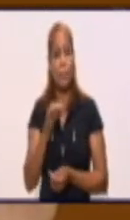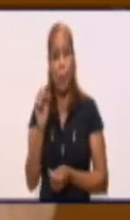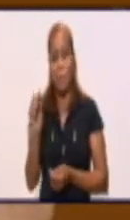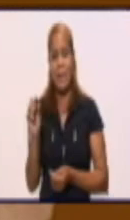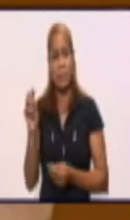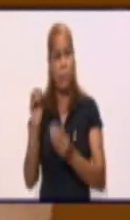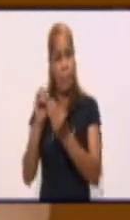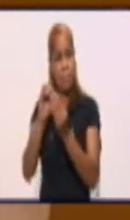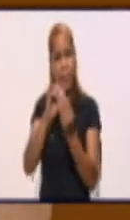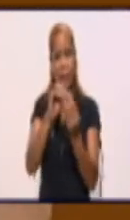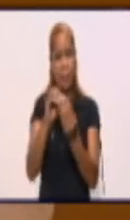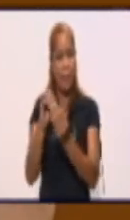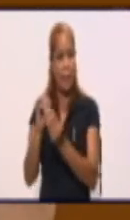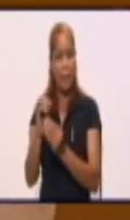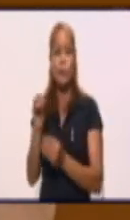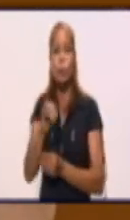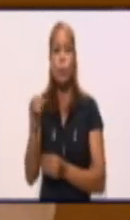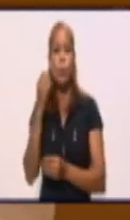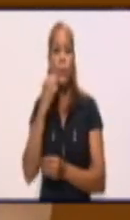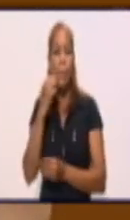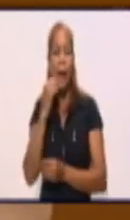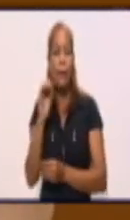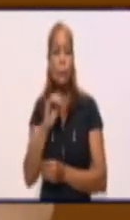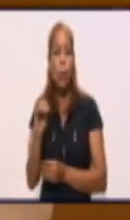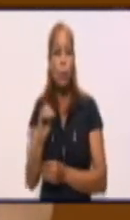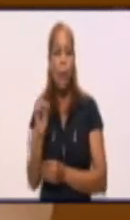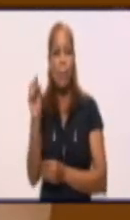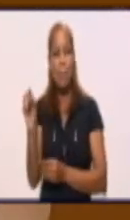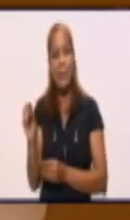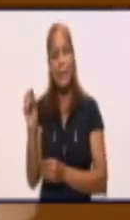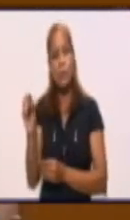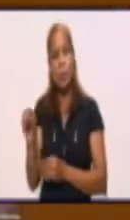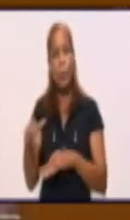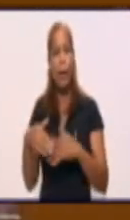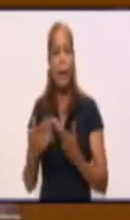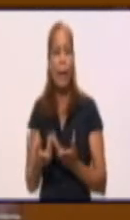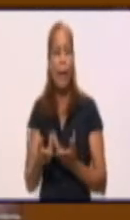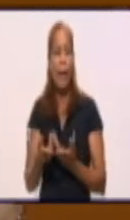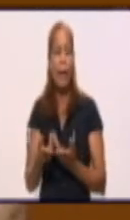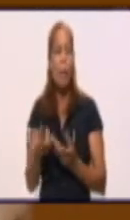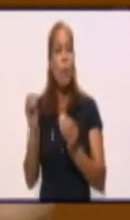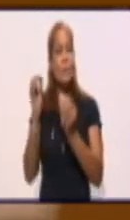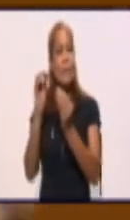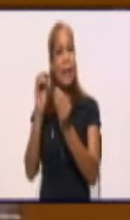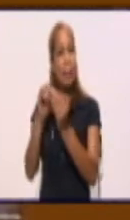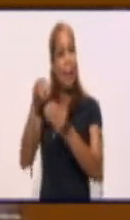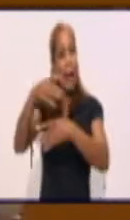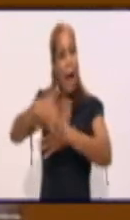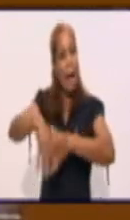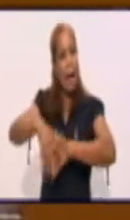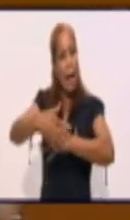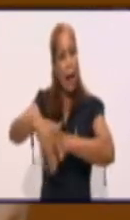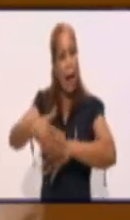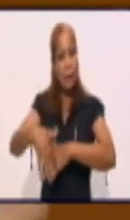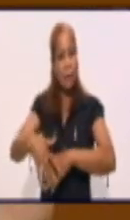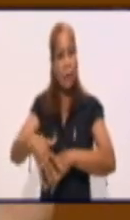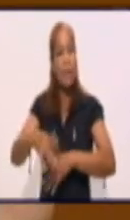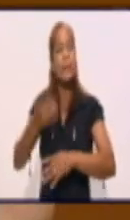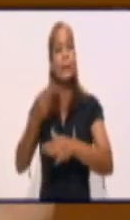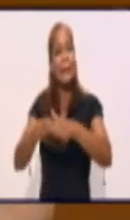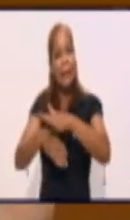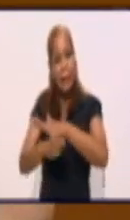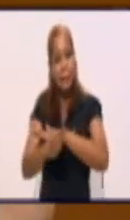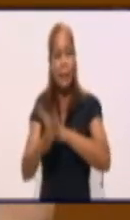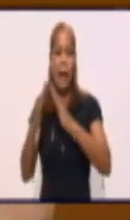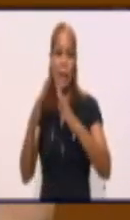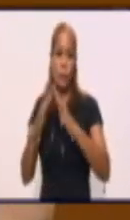casos está aportando. Es decir, las personas que se contagian fuera de su domicilio.